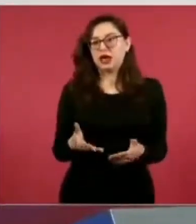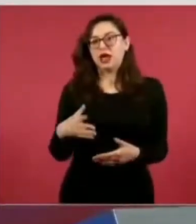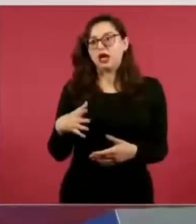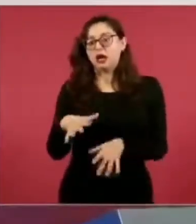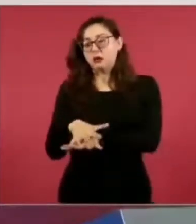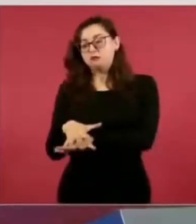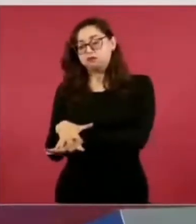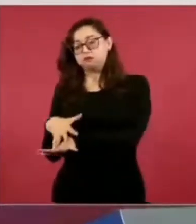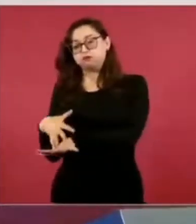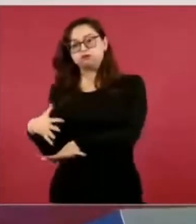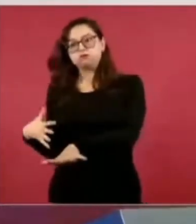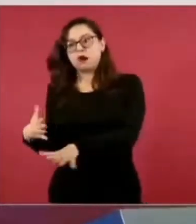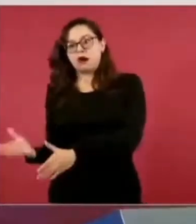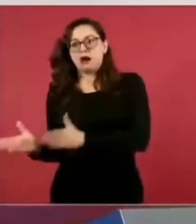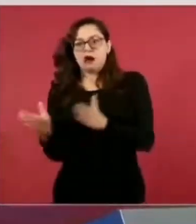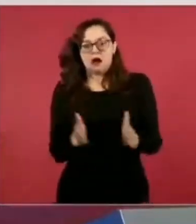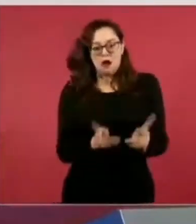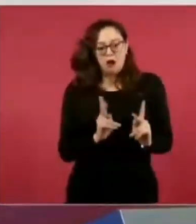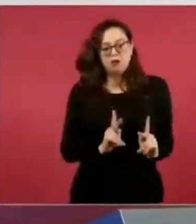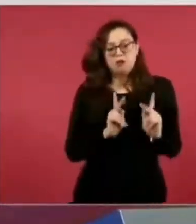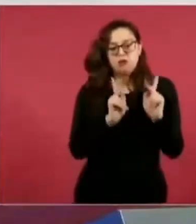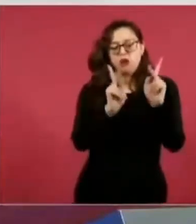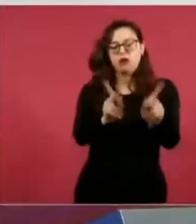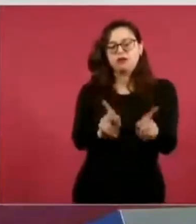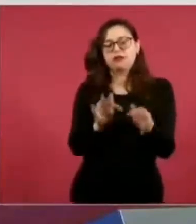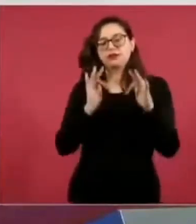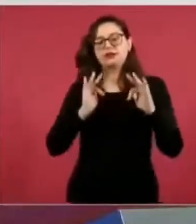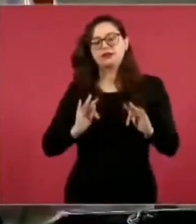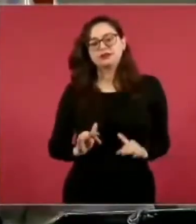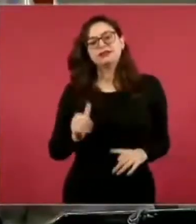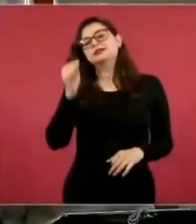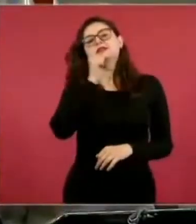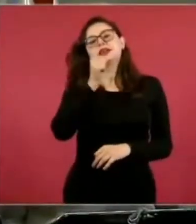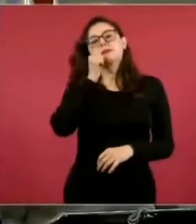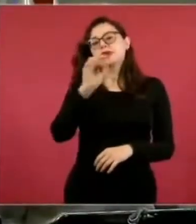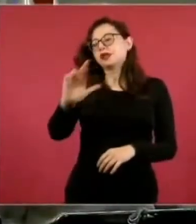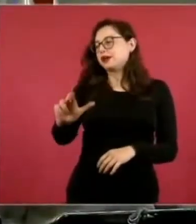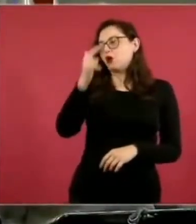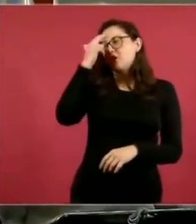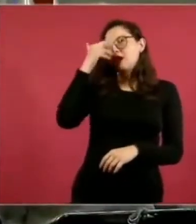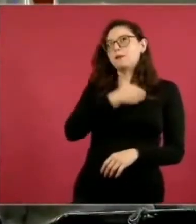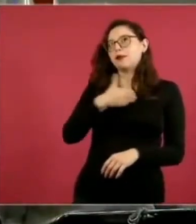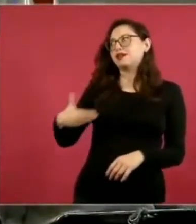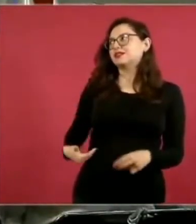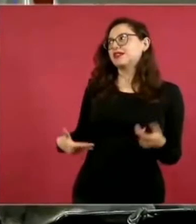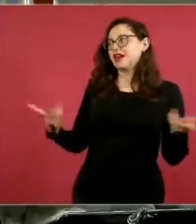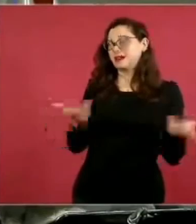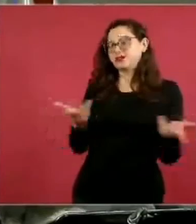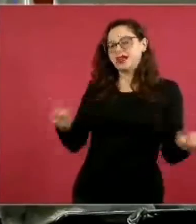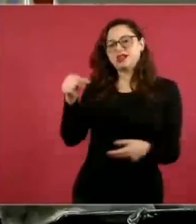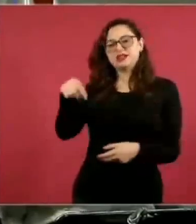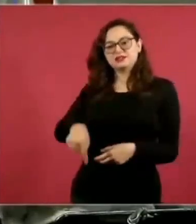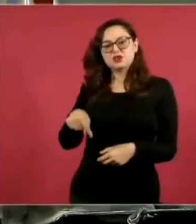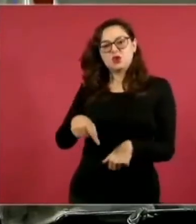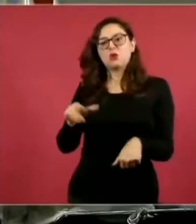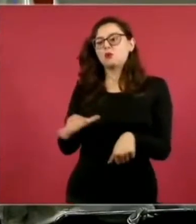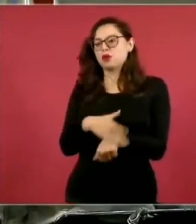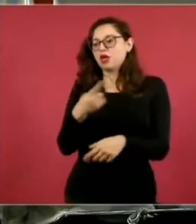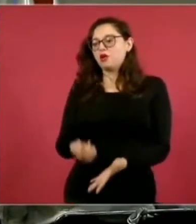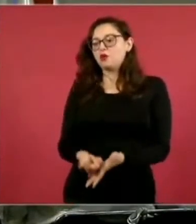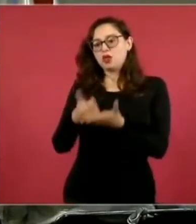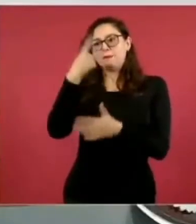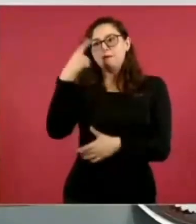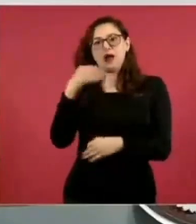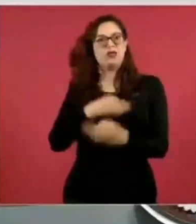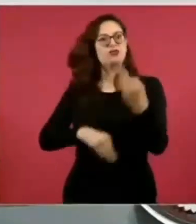poder ir y venir las personas que van y vienen de la zona hotelera. Lo recordarán como su legado, señor presidente, porque es acortar las brechas de desigualdad y para la gente